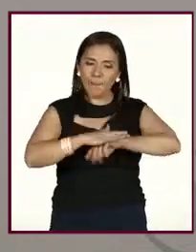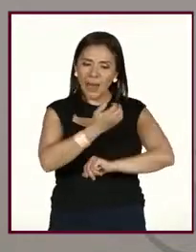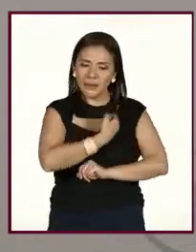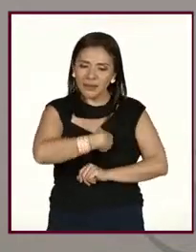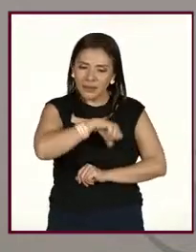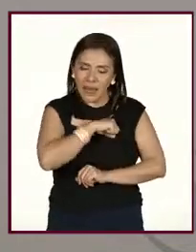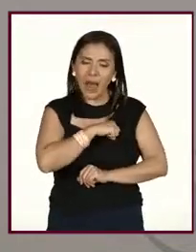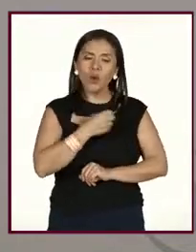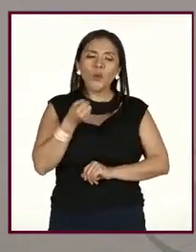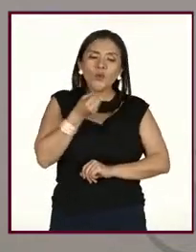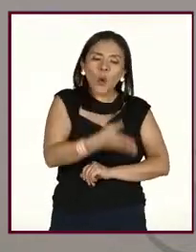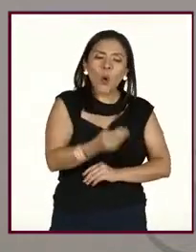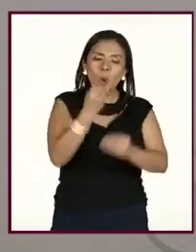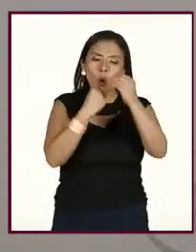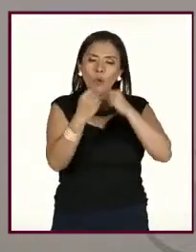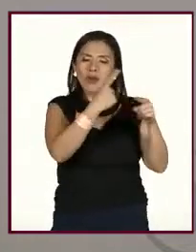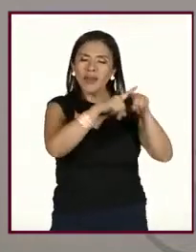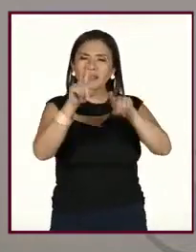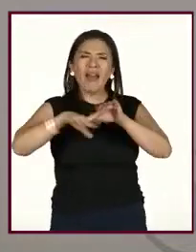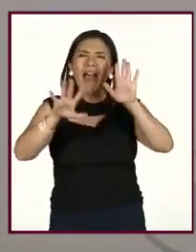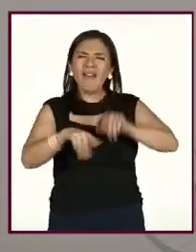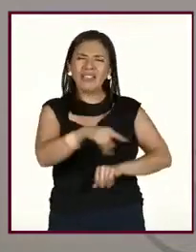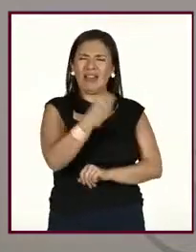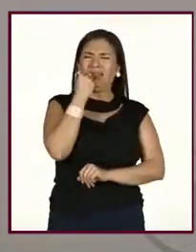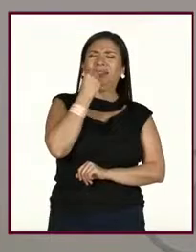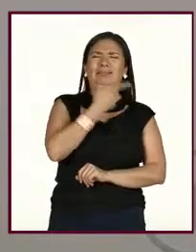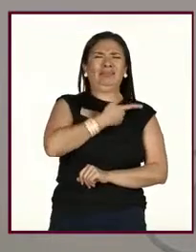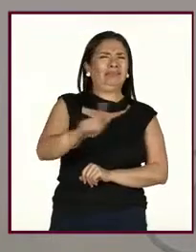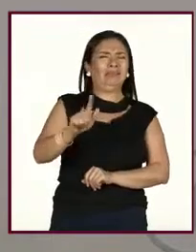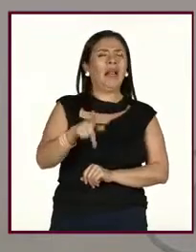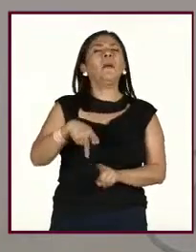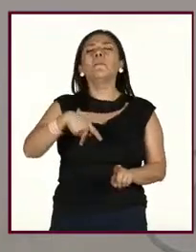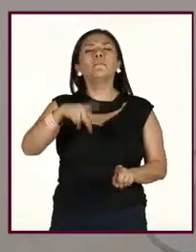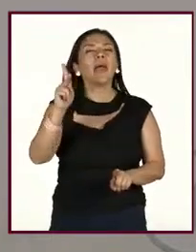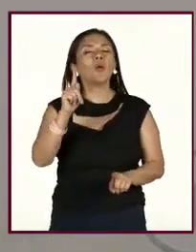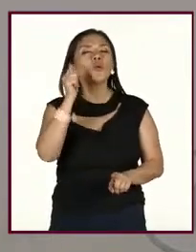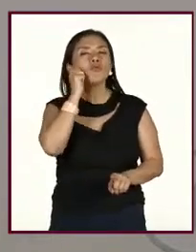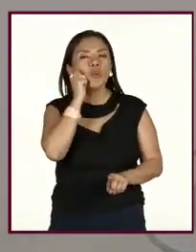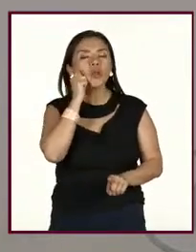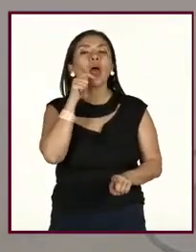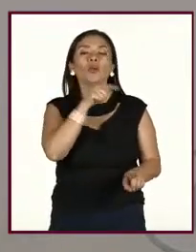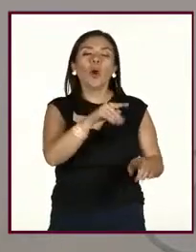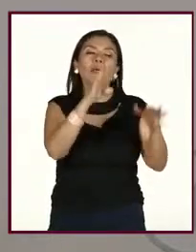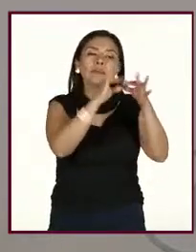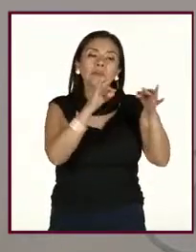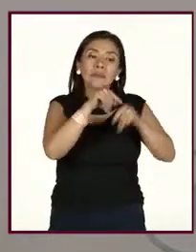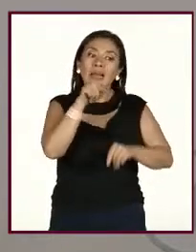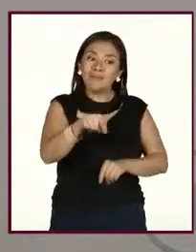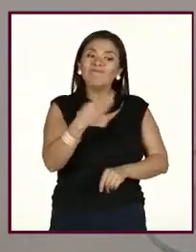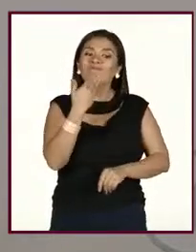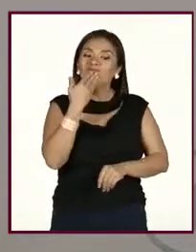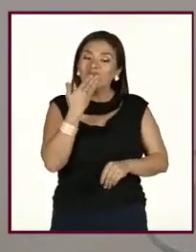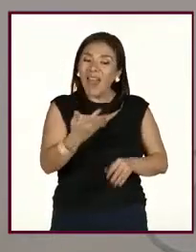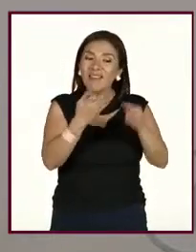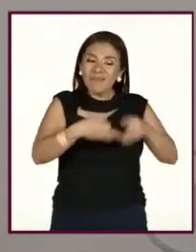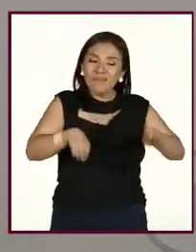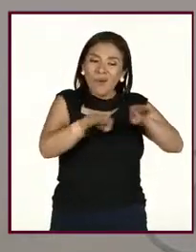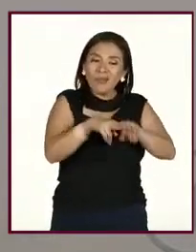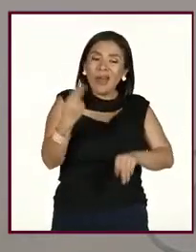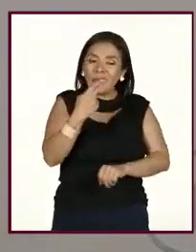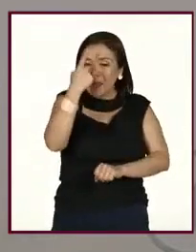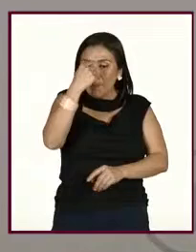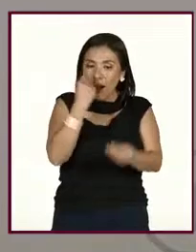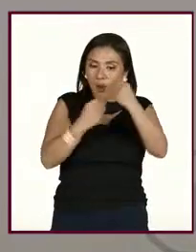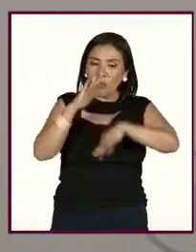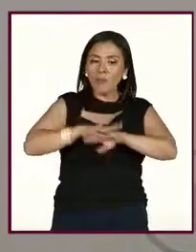grupos de alimentos que a veces, aunque no les gustan mucho a los niños, pero siempre recordando los beneficios que les